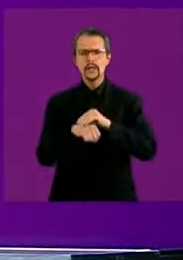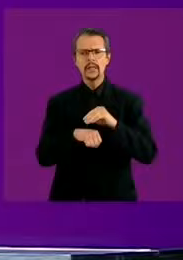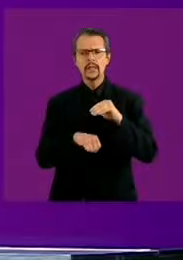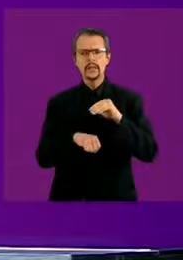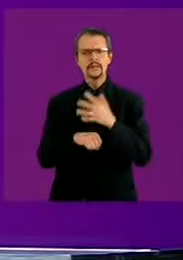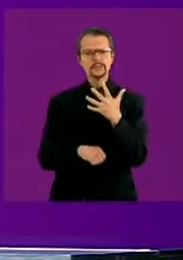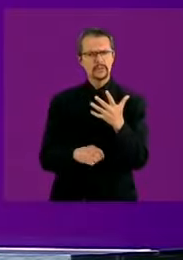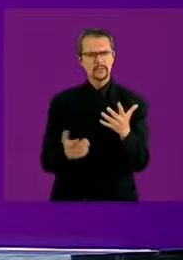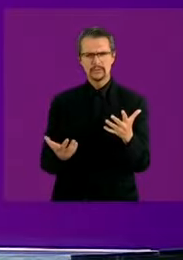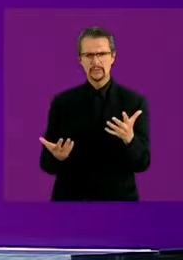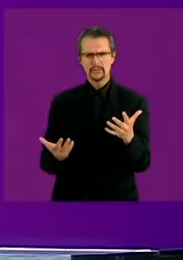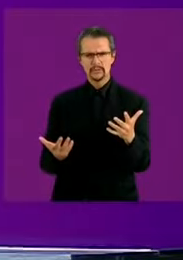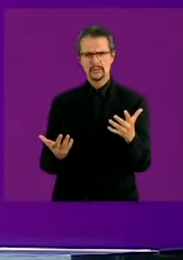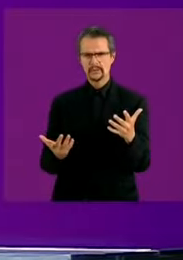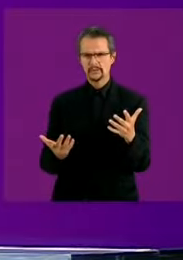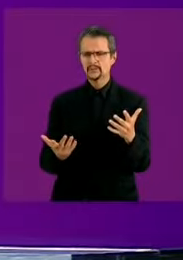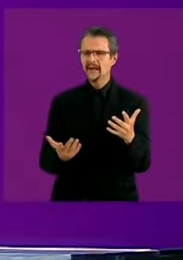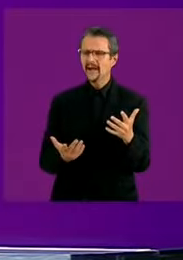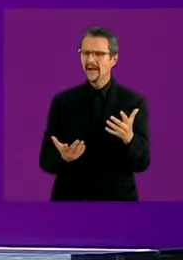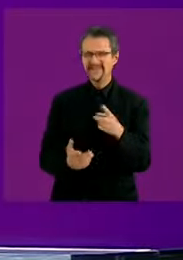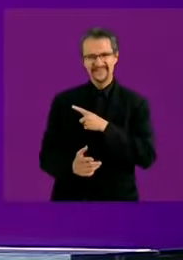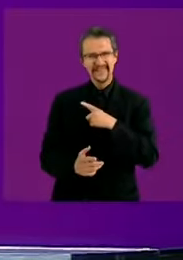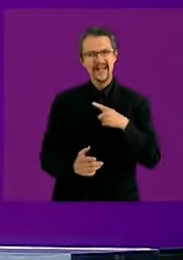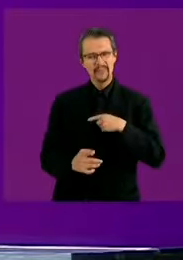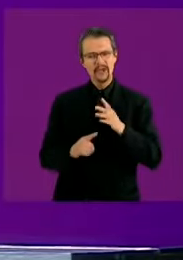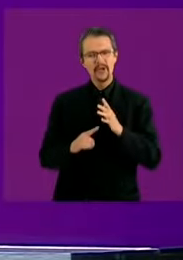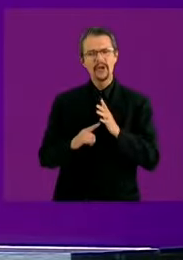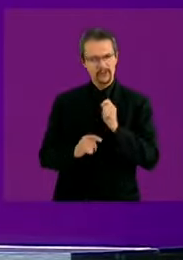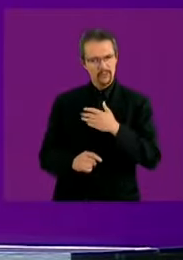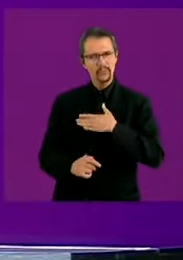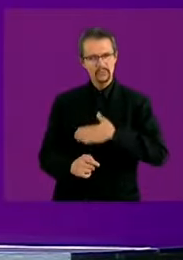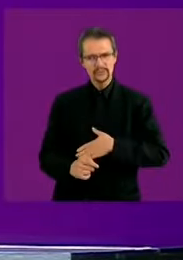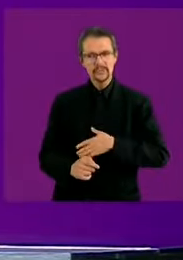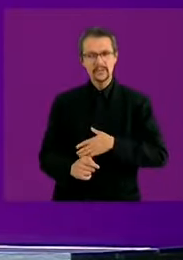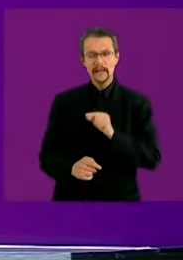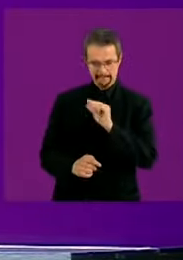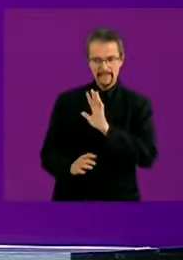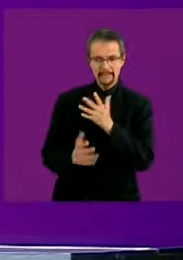bueno. Sí quisiéramos que hubiera justicia en los relojes, por favor. Ahorita voy a pedir